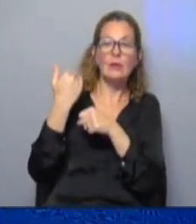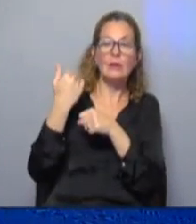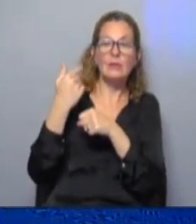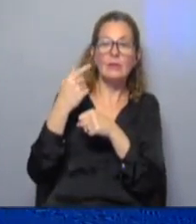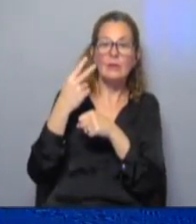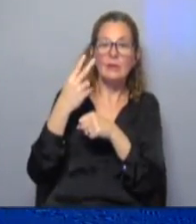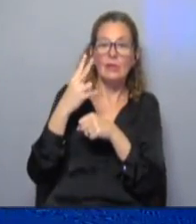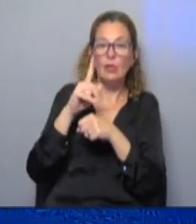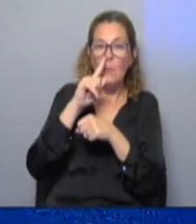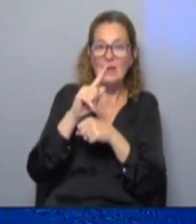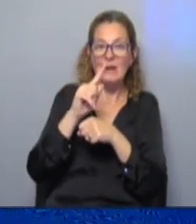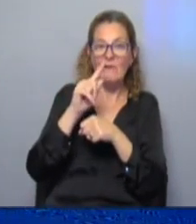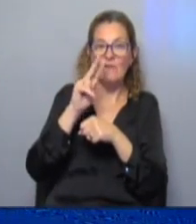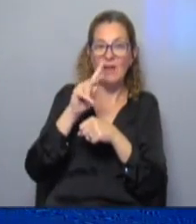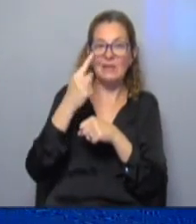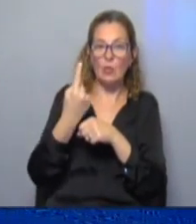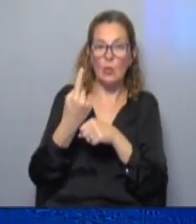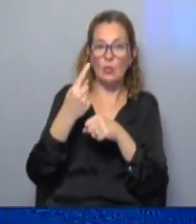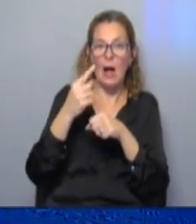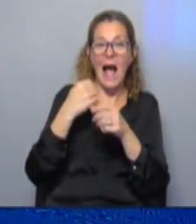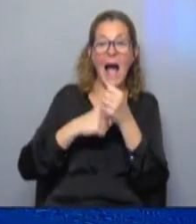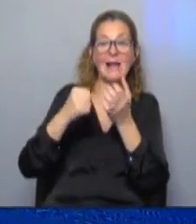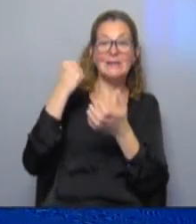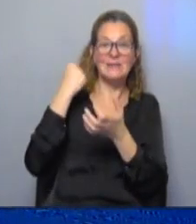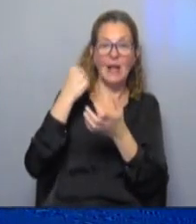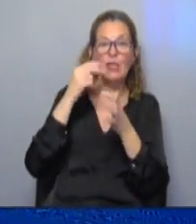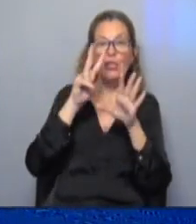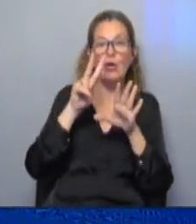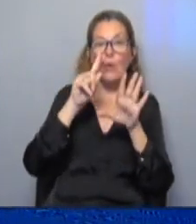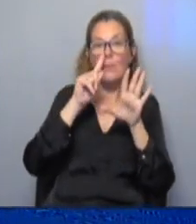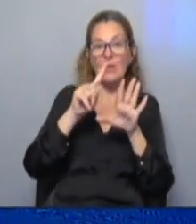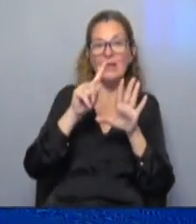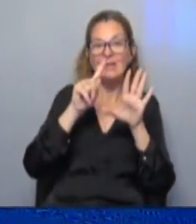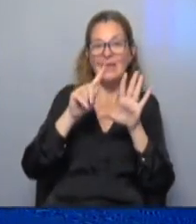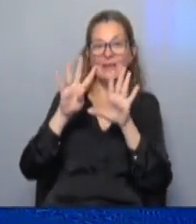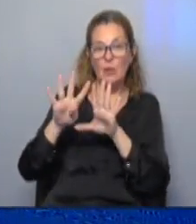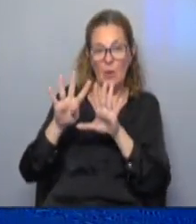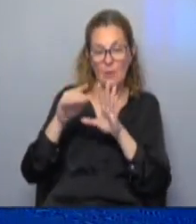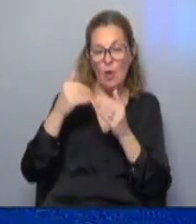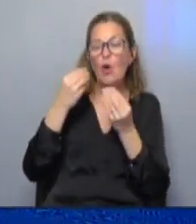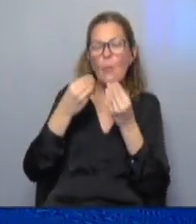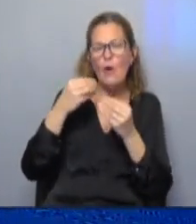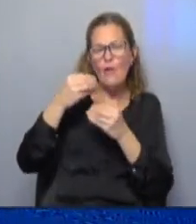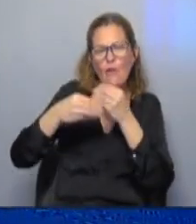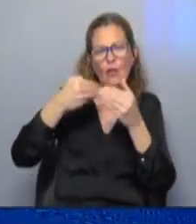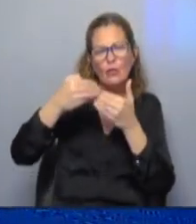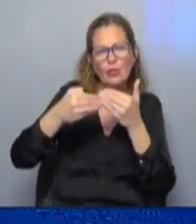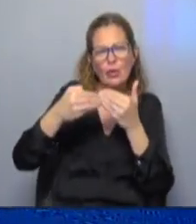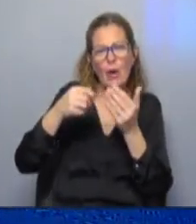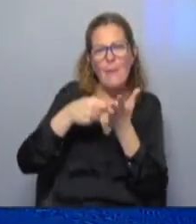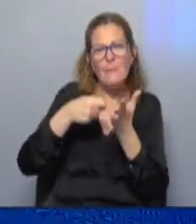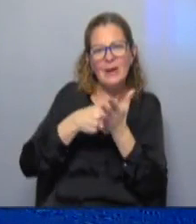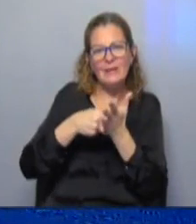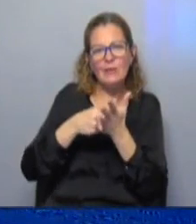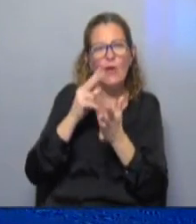2020 y 2019 y lo que pueden ver allí es como evolucionaron finalmente estos